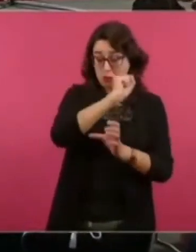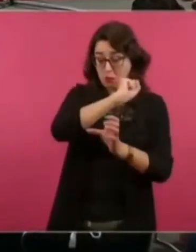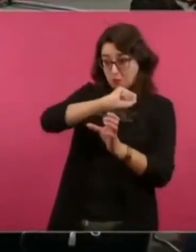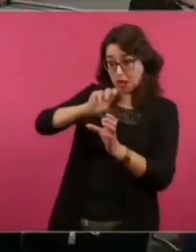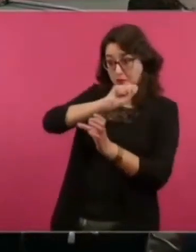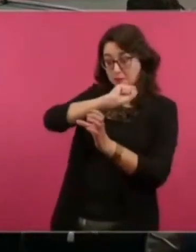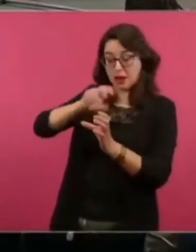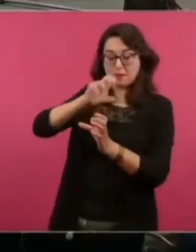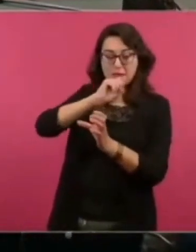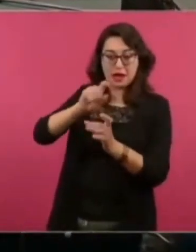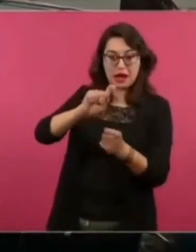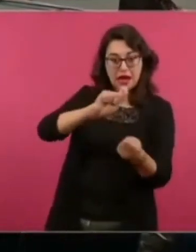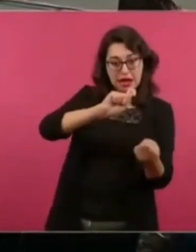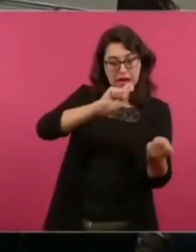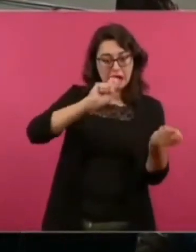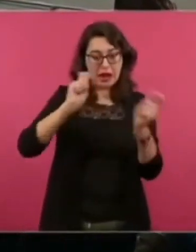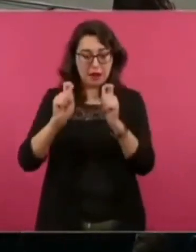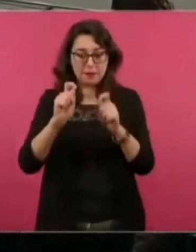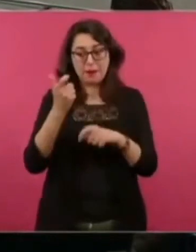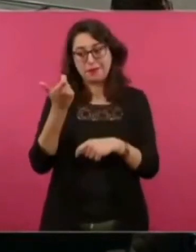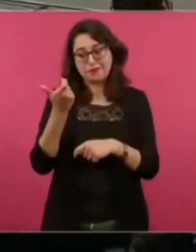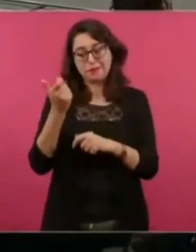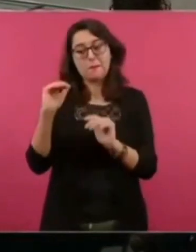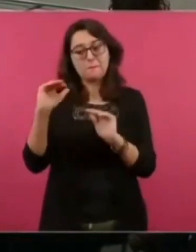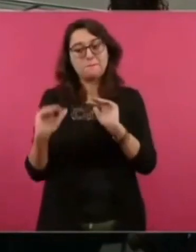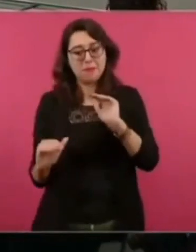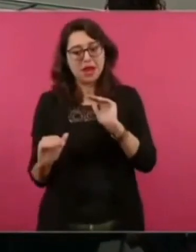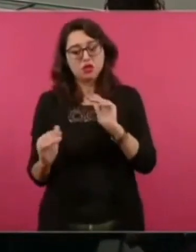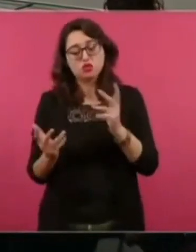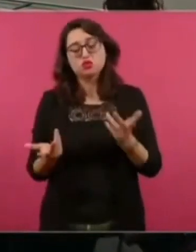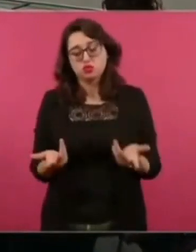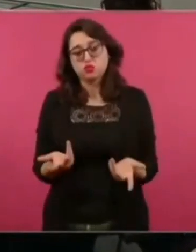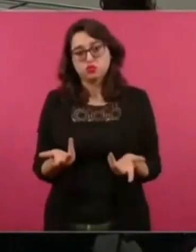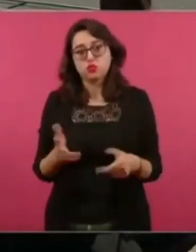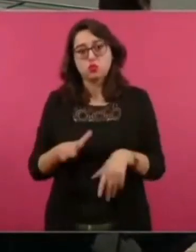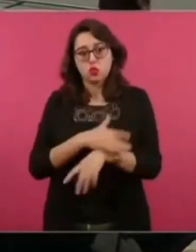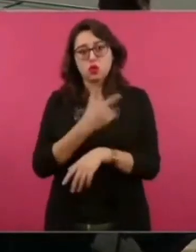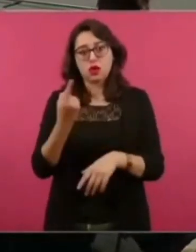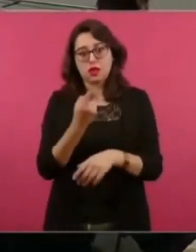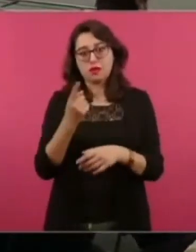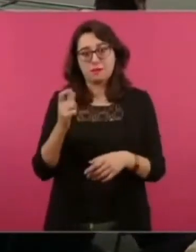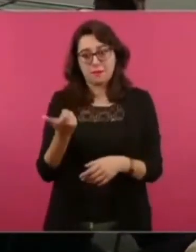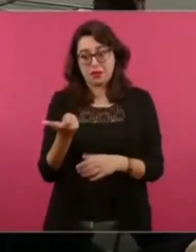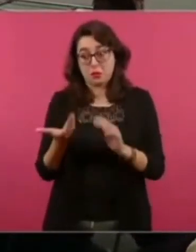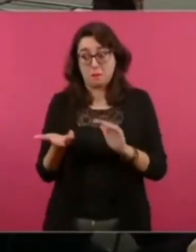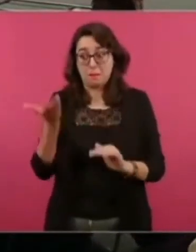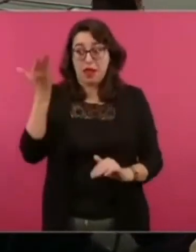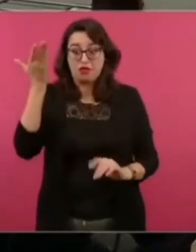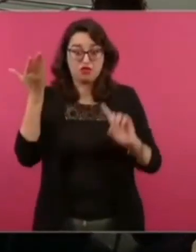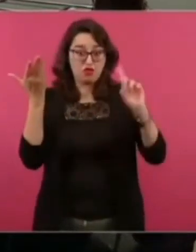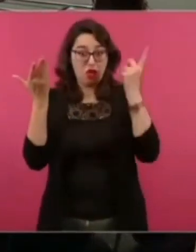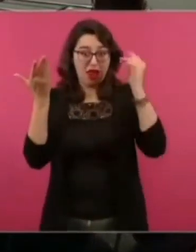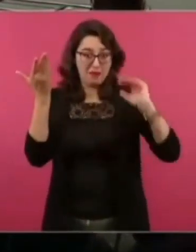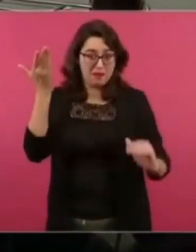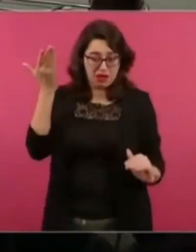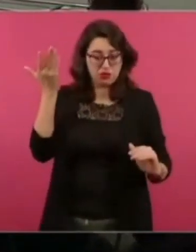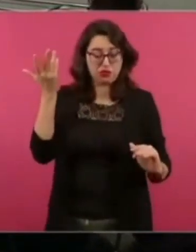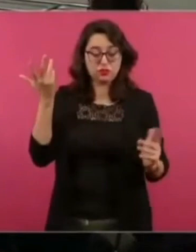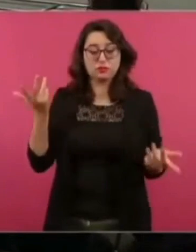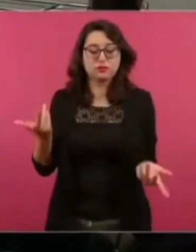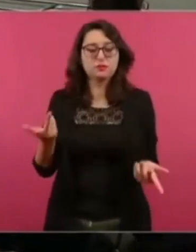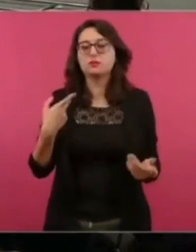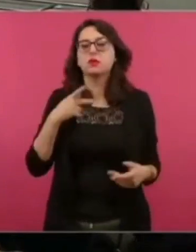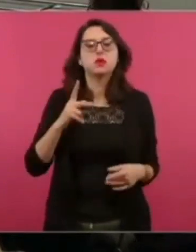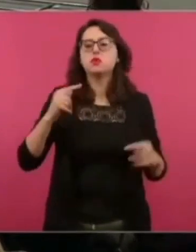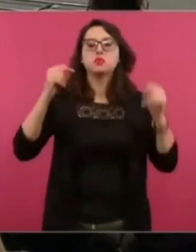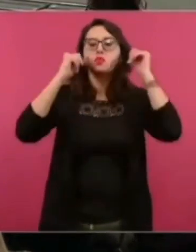vamos a seguir enviando recursos. Porque se ayuda a